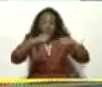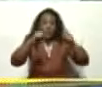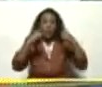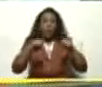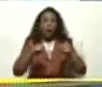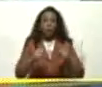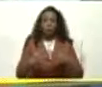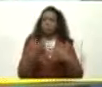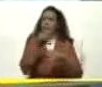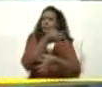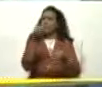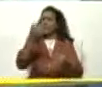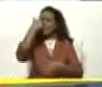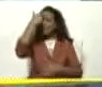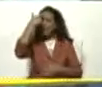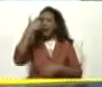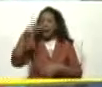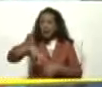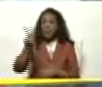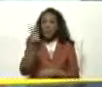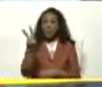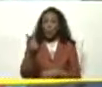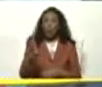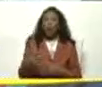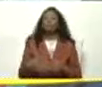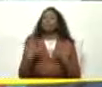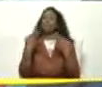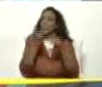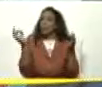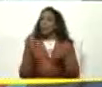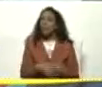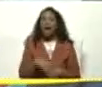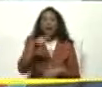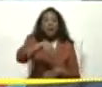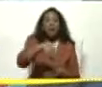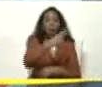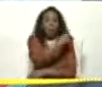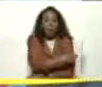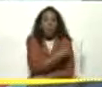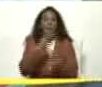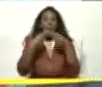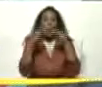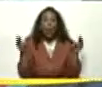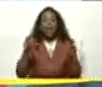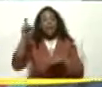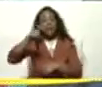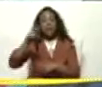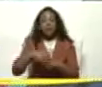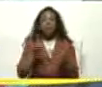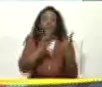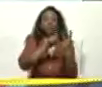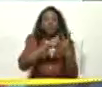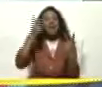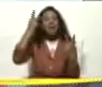Fisioterapia En la salud Pública Venezolana Y la psicología